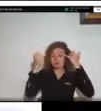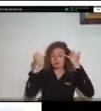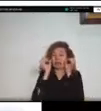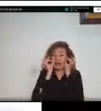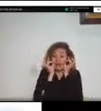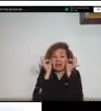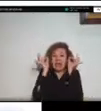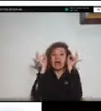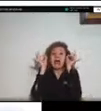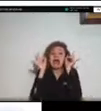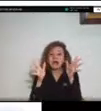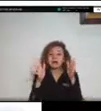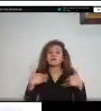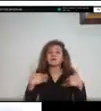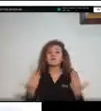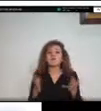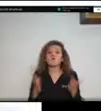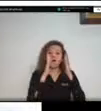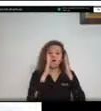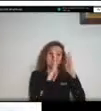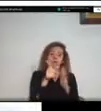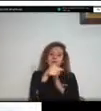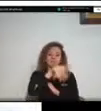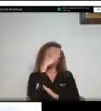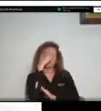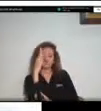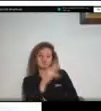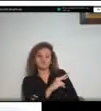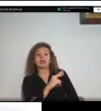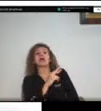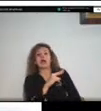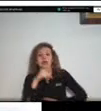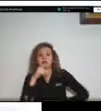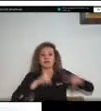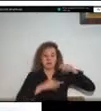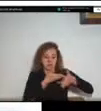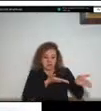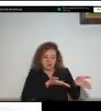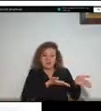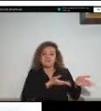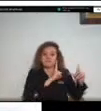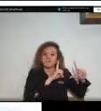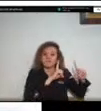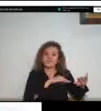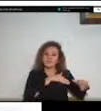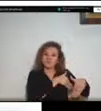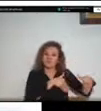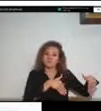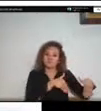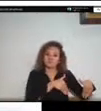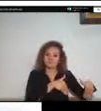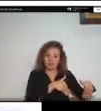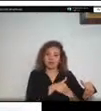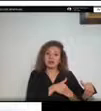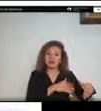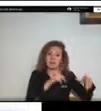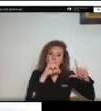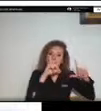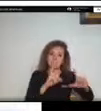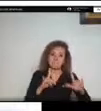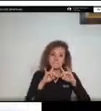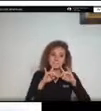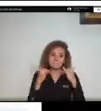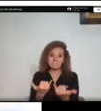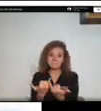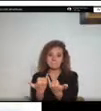algunas de las fotos de lo que pasa en la vida real y los factores definitivamente determinantes en nuestra respuesta a la emergencia